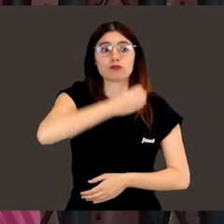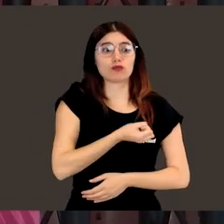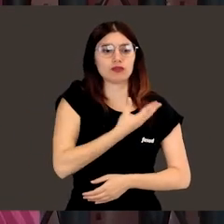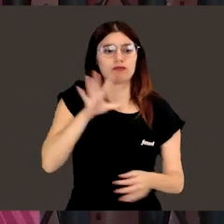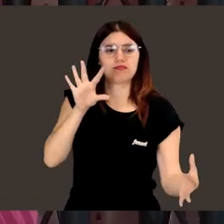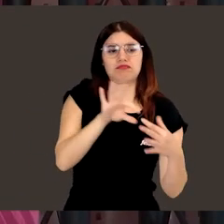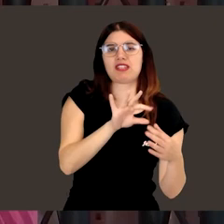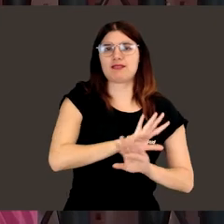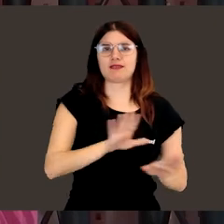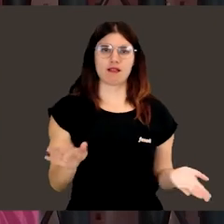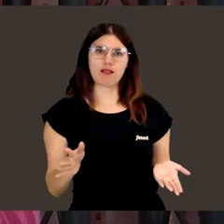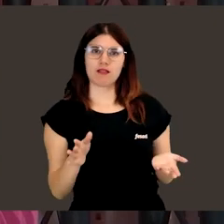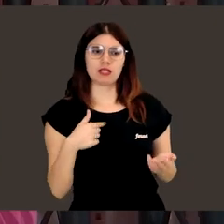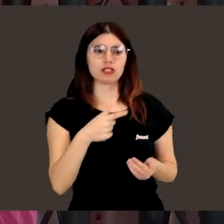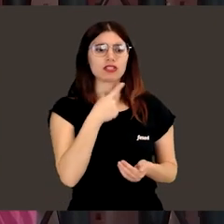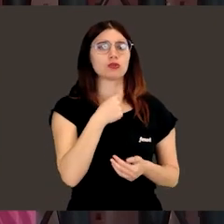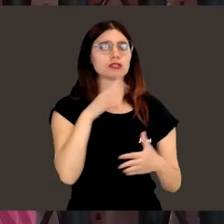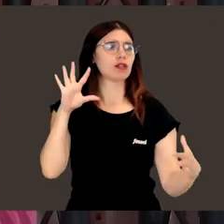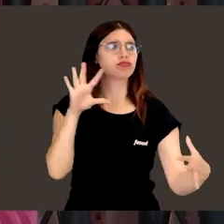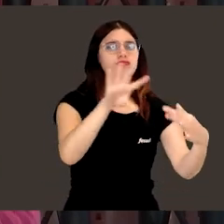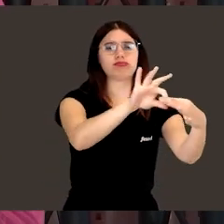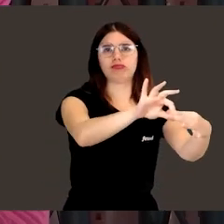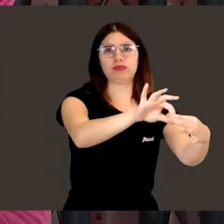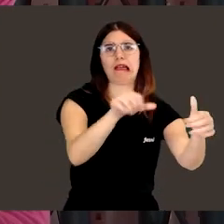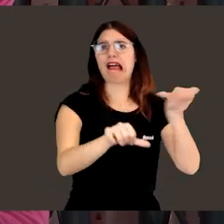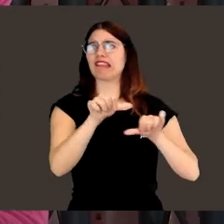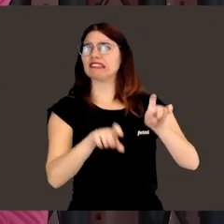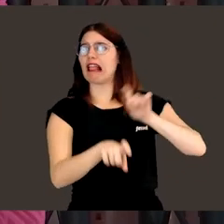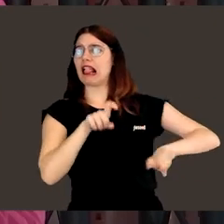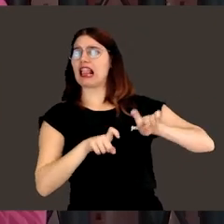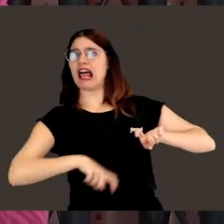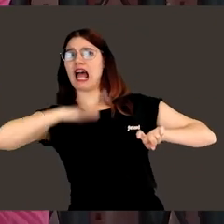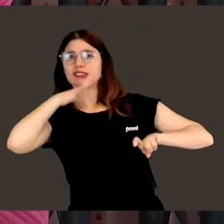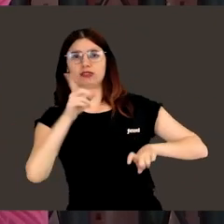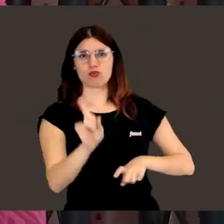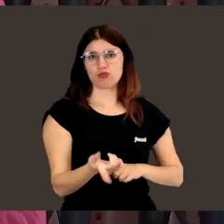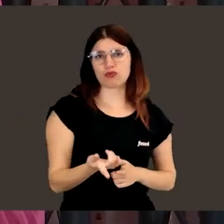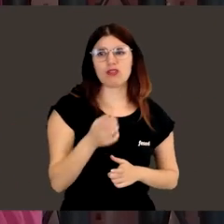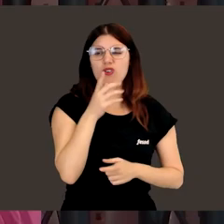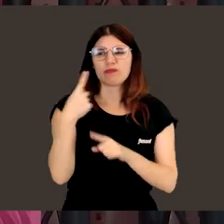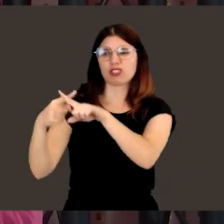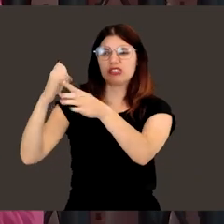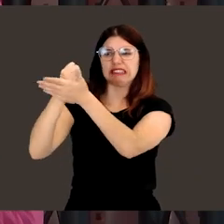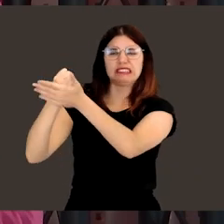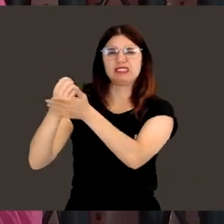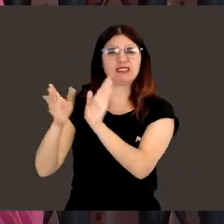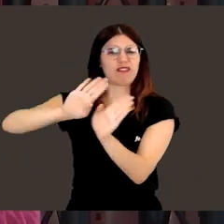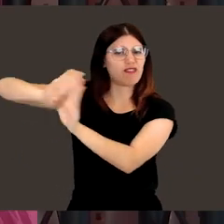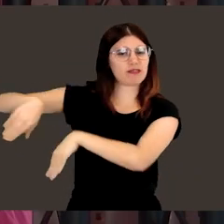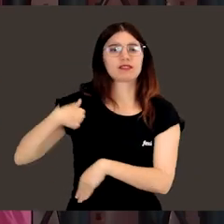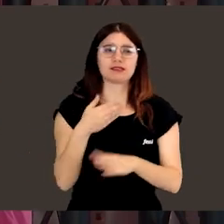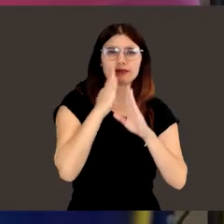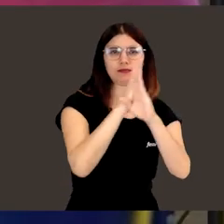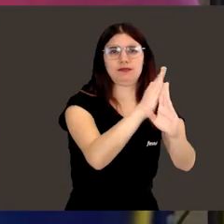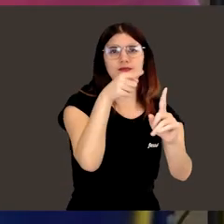gusta. Lo que te gusta. Y eso que te gusta, pues llevarlo hasta el final sin echarse para atrás y sin escuchar boberías.